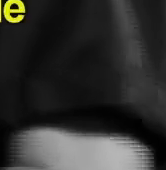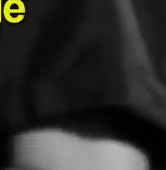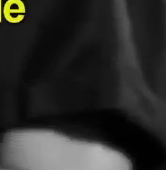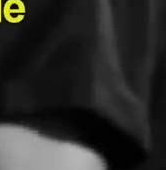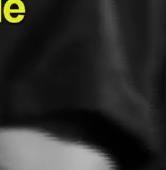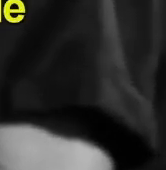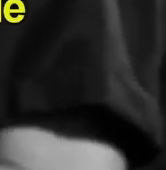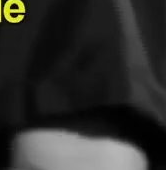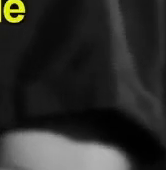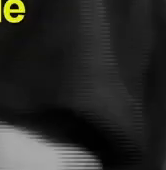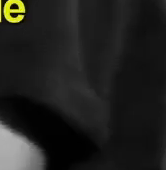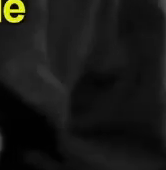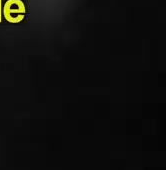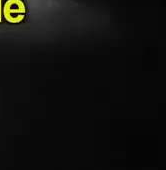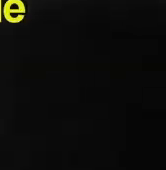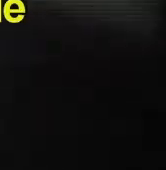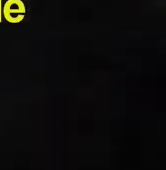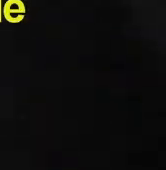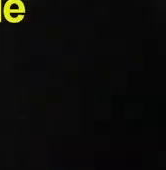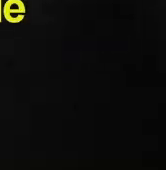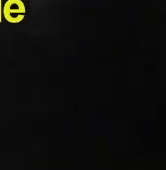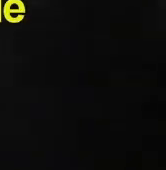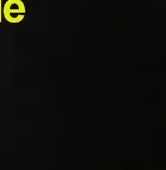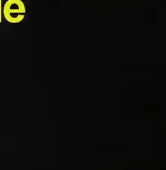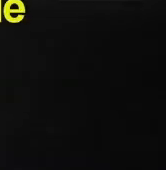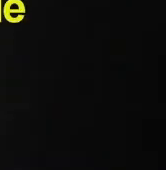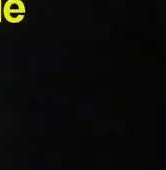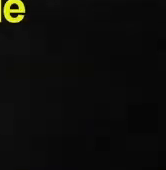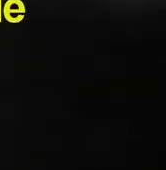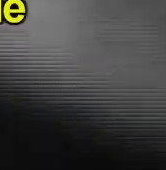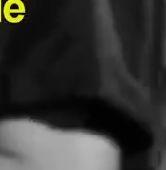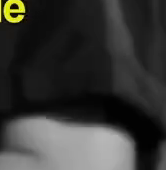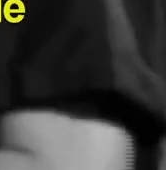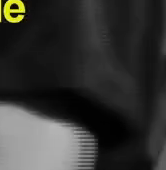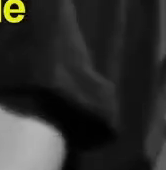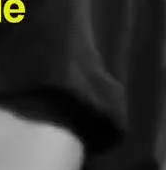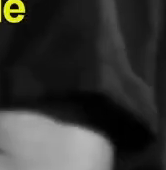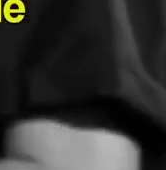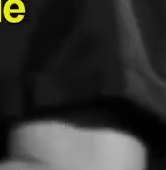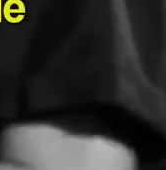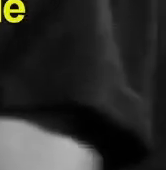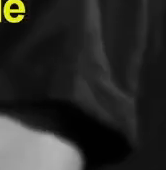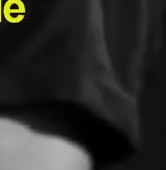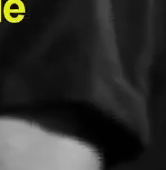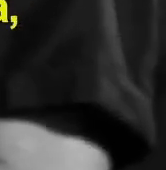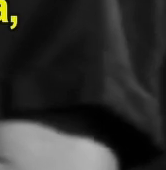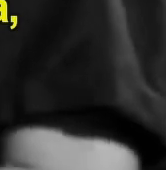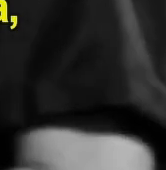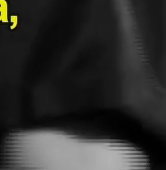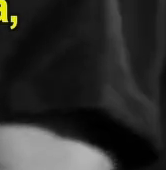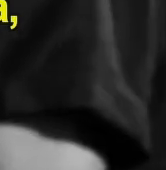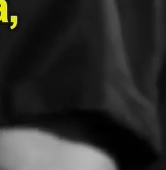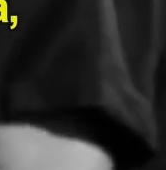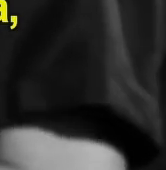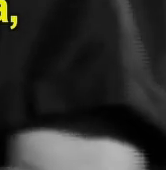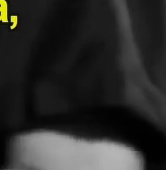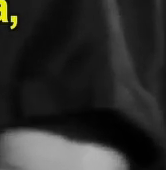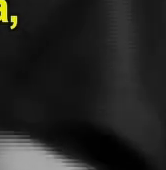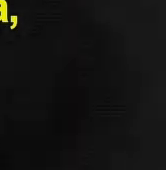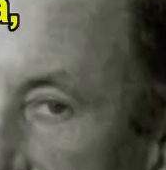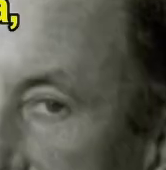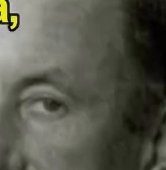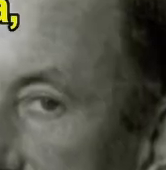Ian Fleming, creador de James Bond, el inimitable agente del servicio secreto británico al servicio de su